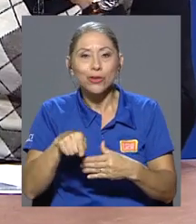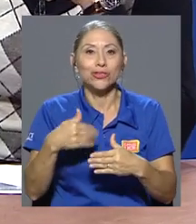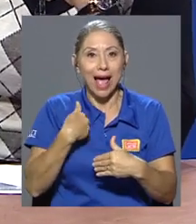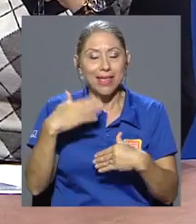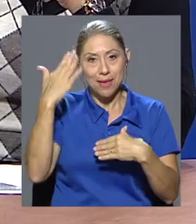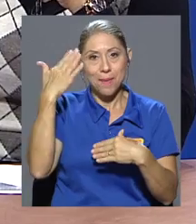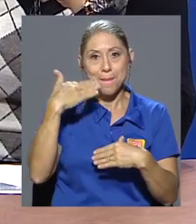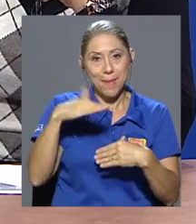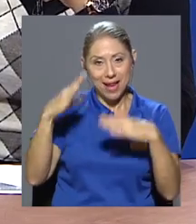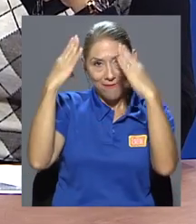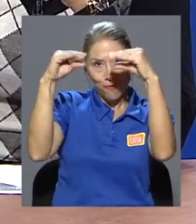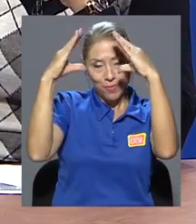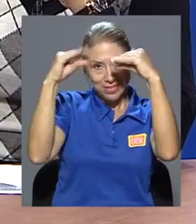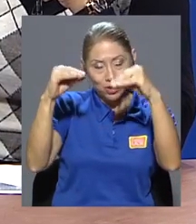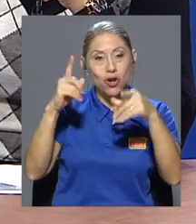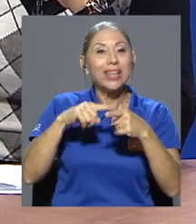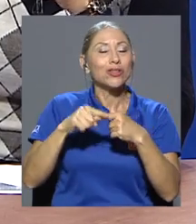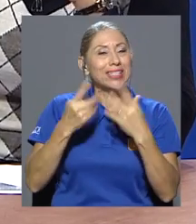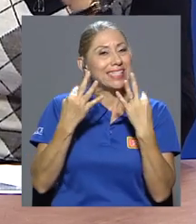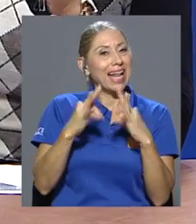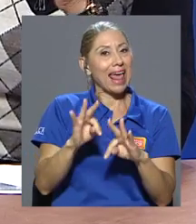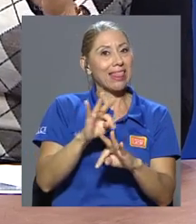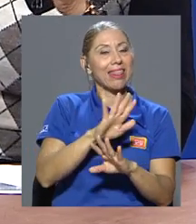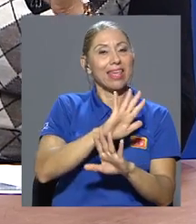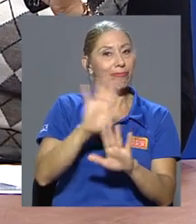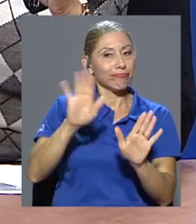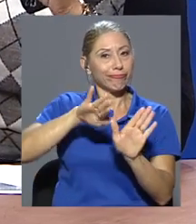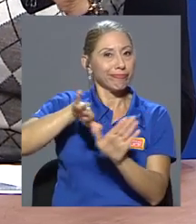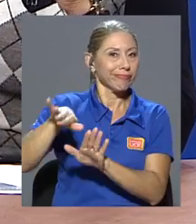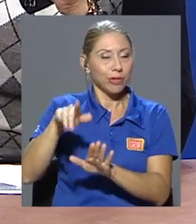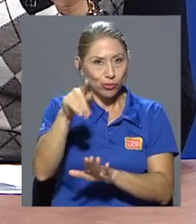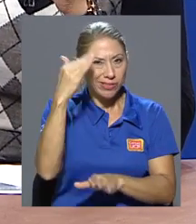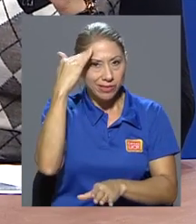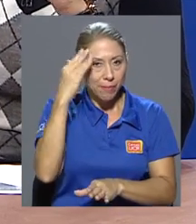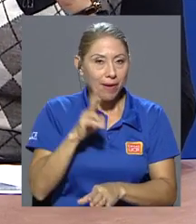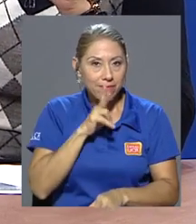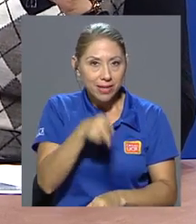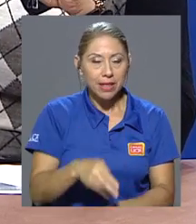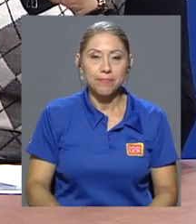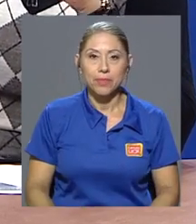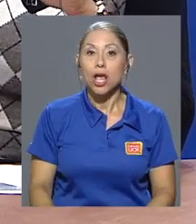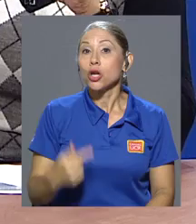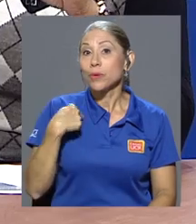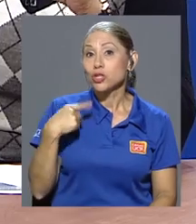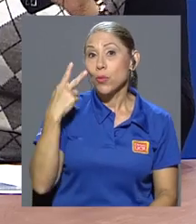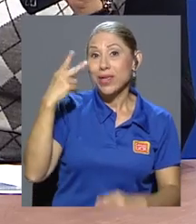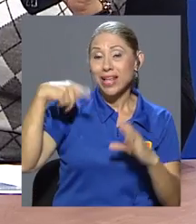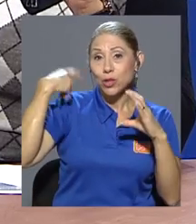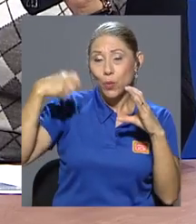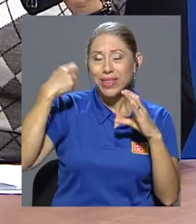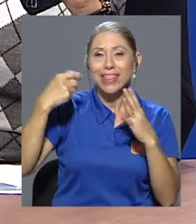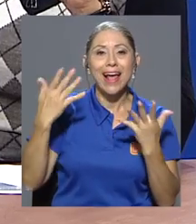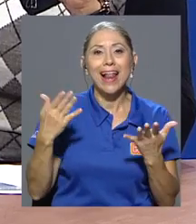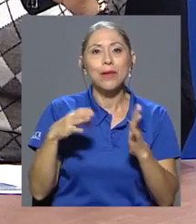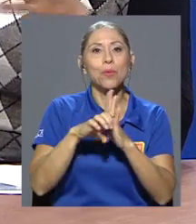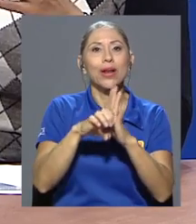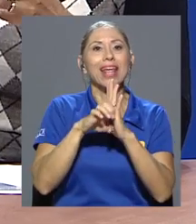información que hay a la que usted se está refiriendo. ¿Qué tan determinante es? Porque yo vi el documental, por ejemplo, el caso del